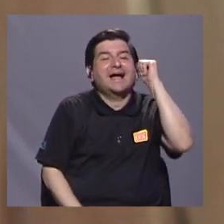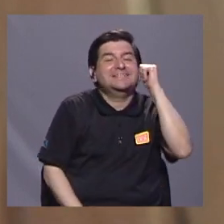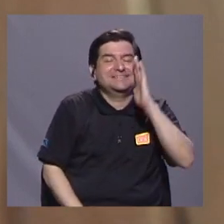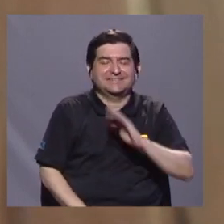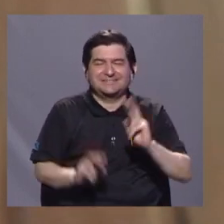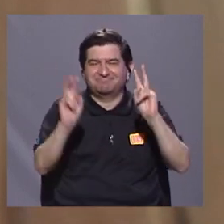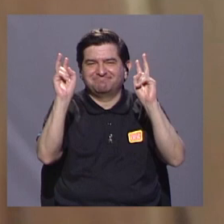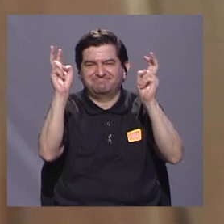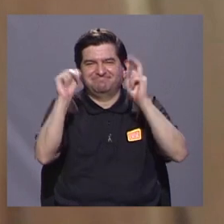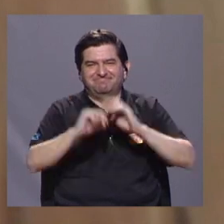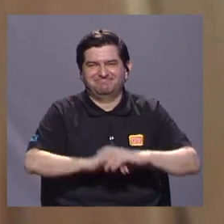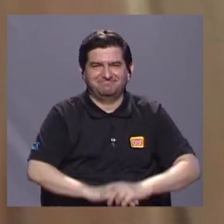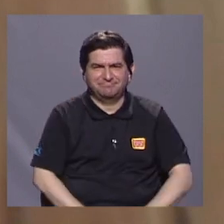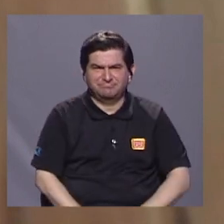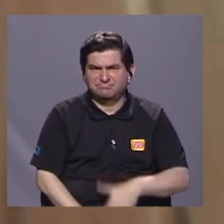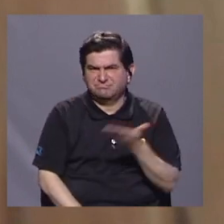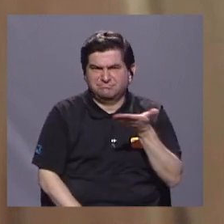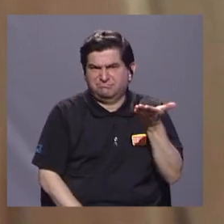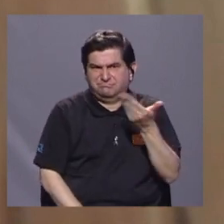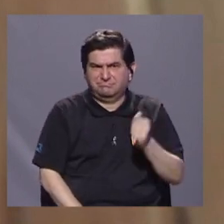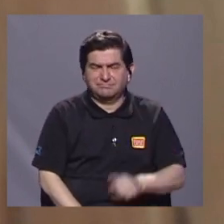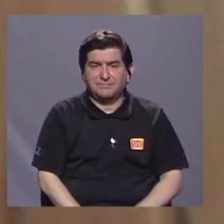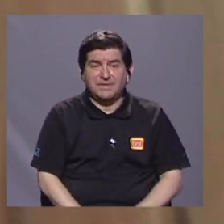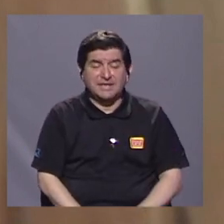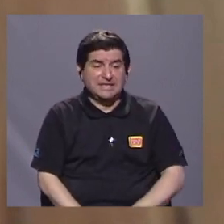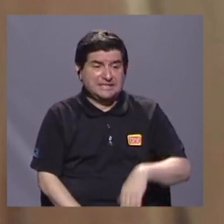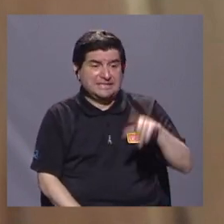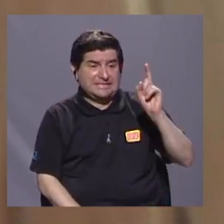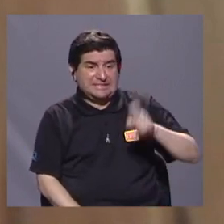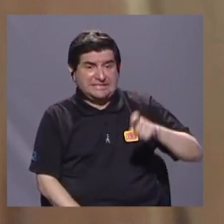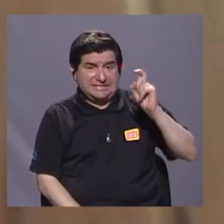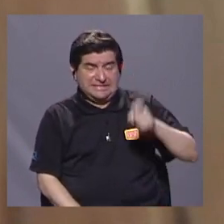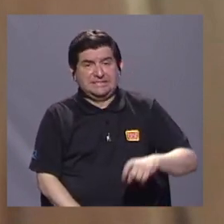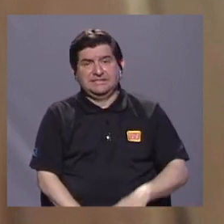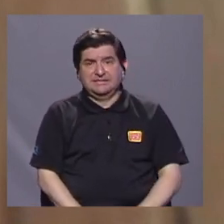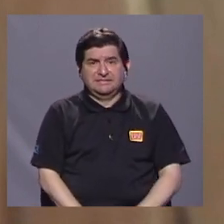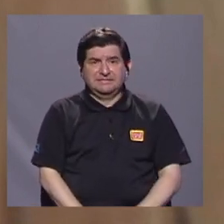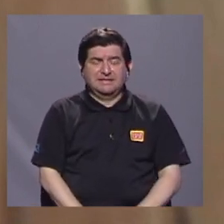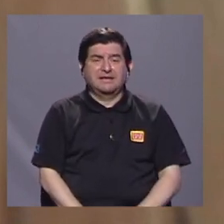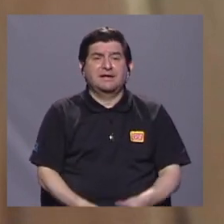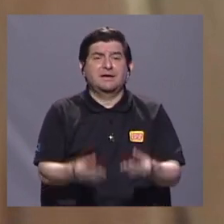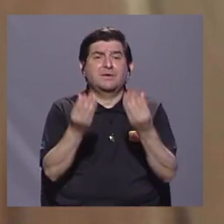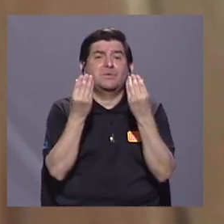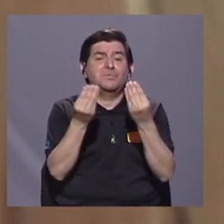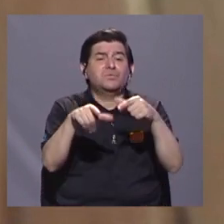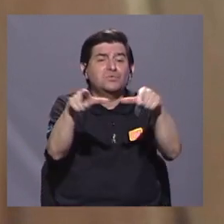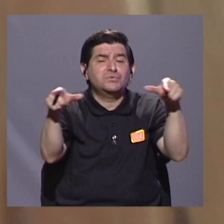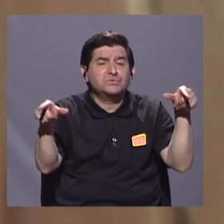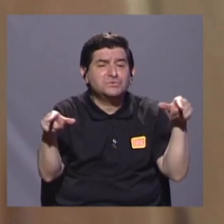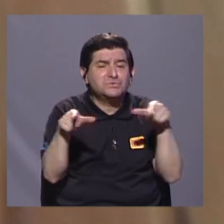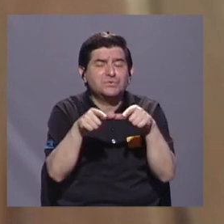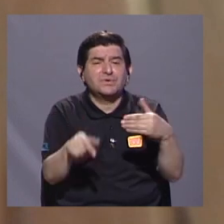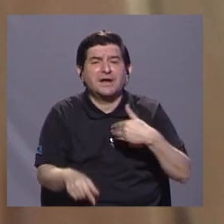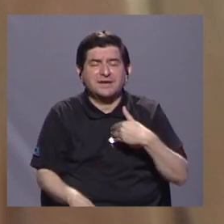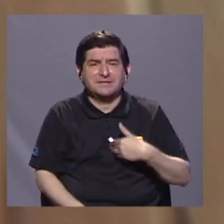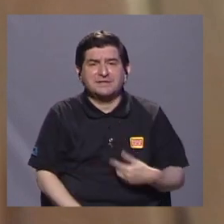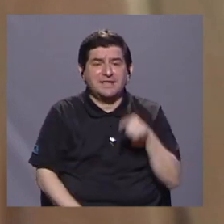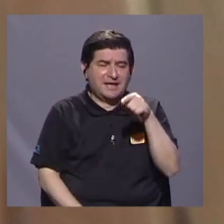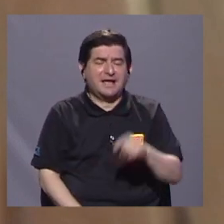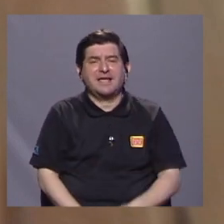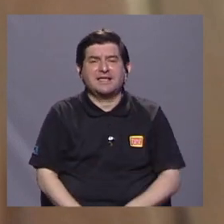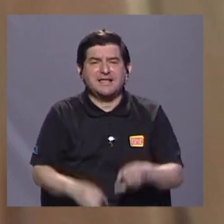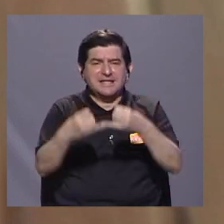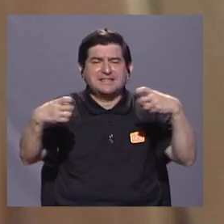ayer, ¿verdad? En el sentido de que necesitamos realmente que muchas de estas zonas tengan el cableado